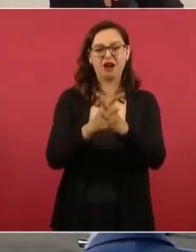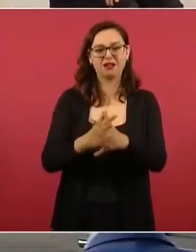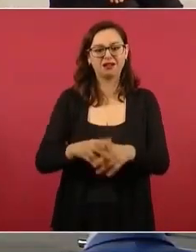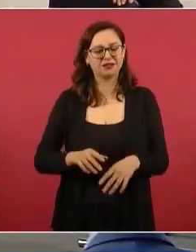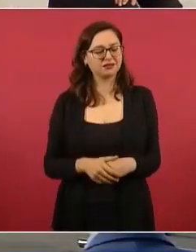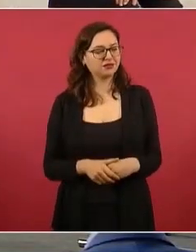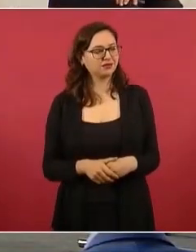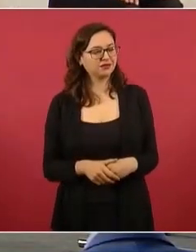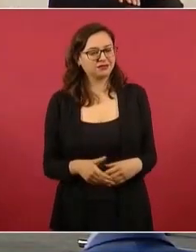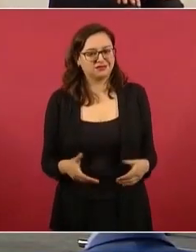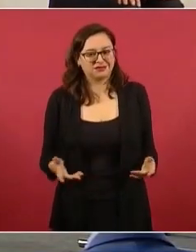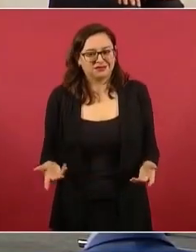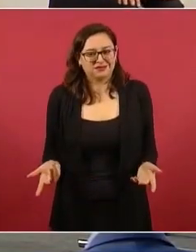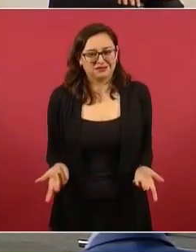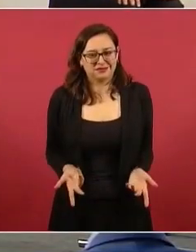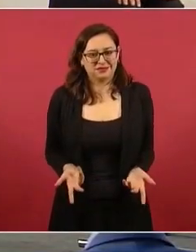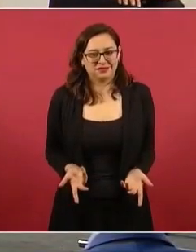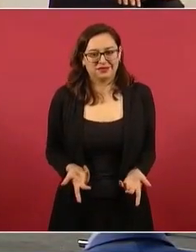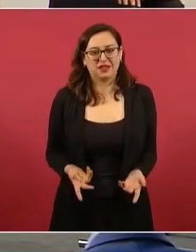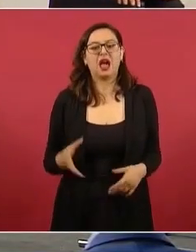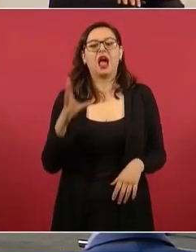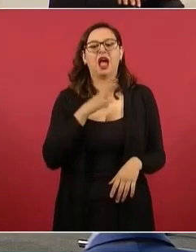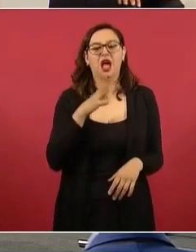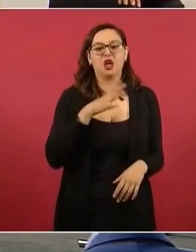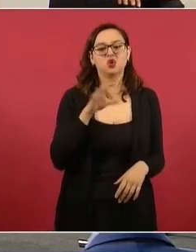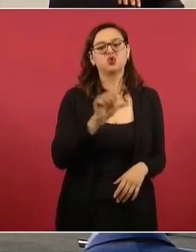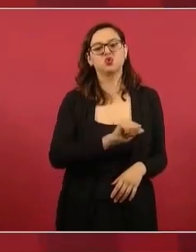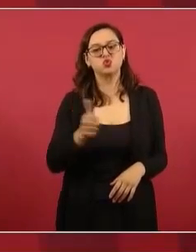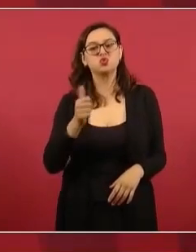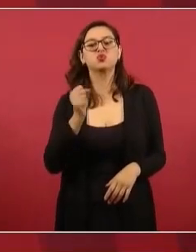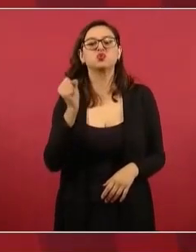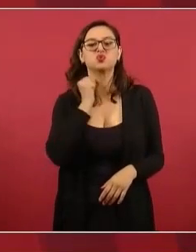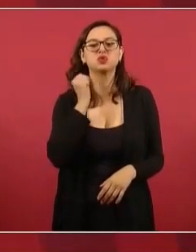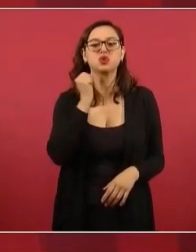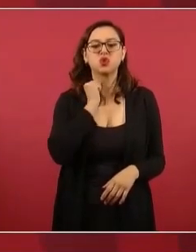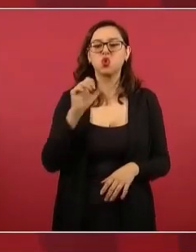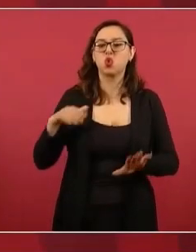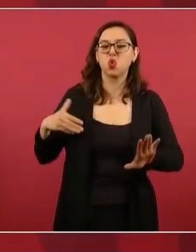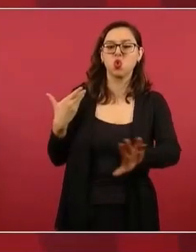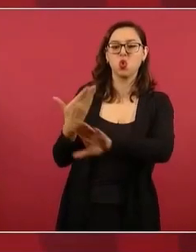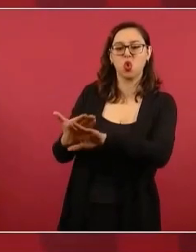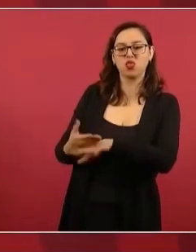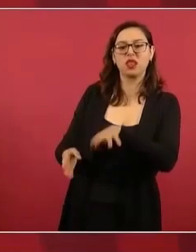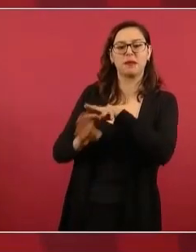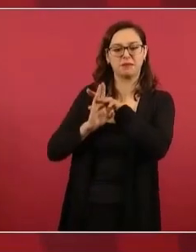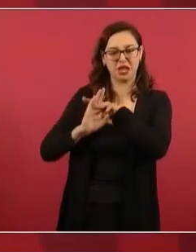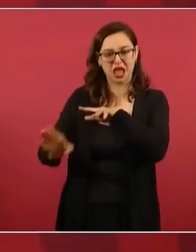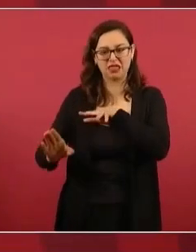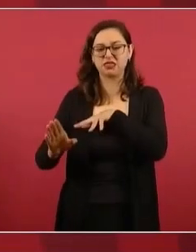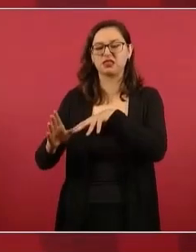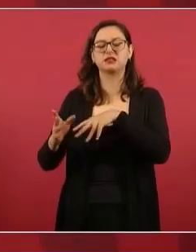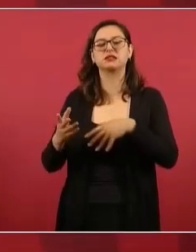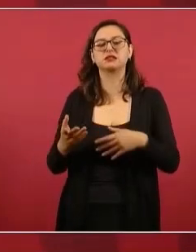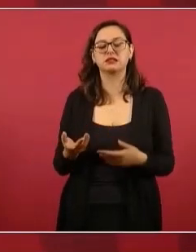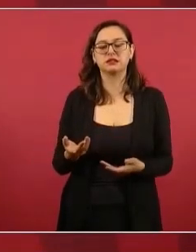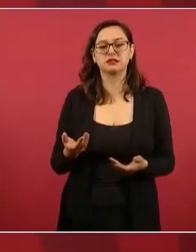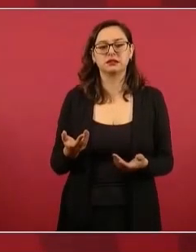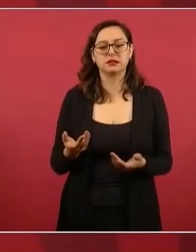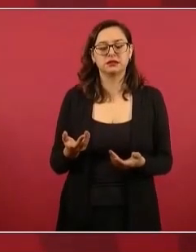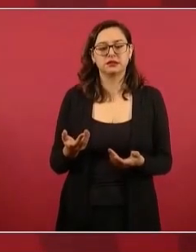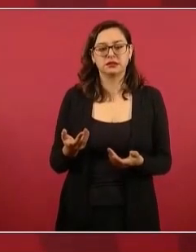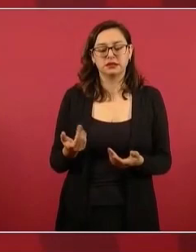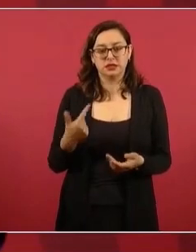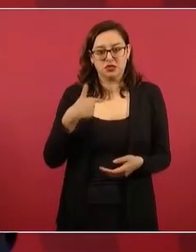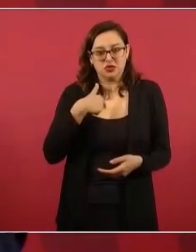de esos que se oponen a los migrantes, que me